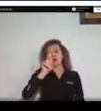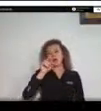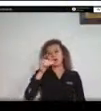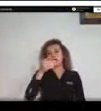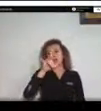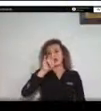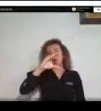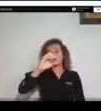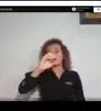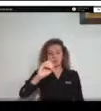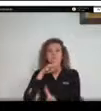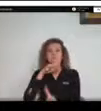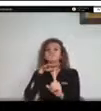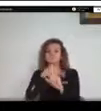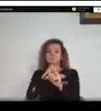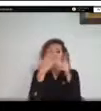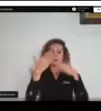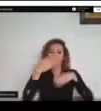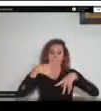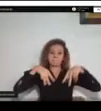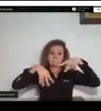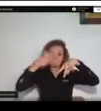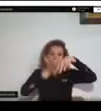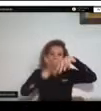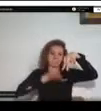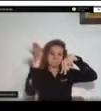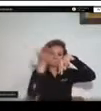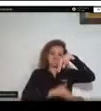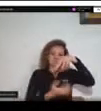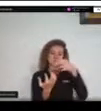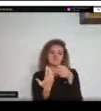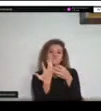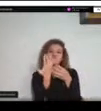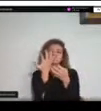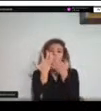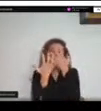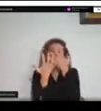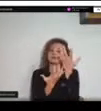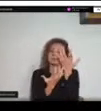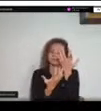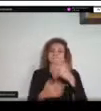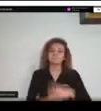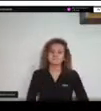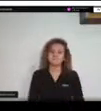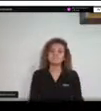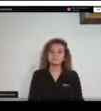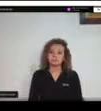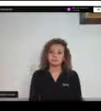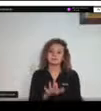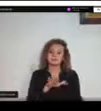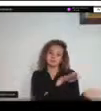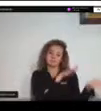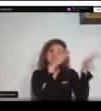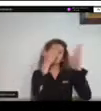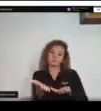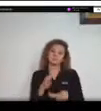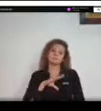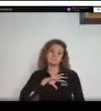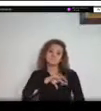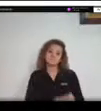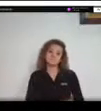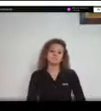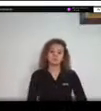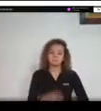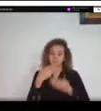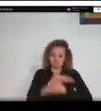en sus miembros por un incendio forestal también lastimosamente falleció estas son